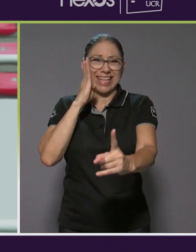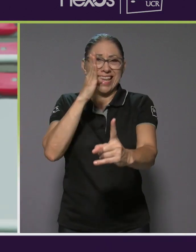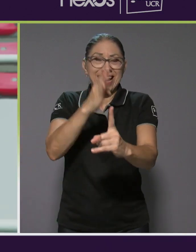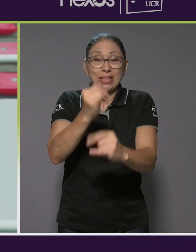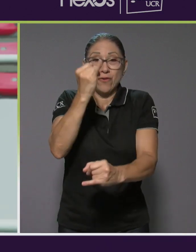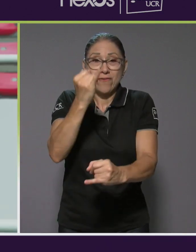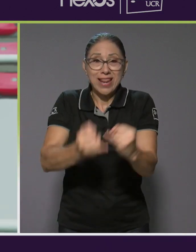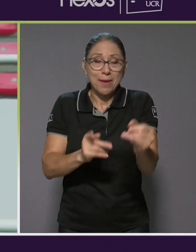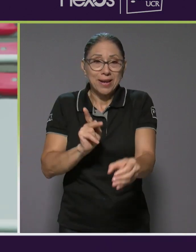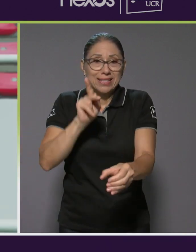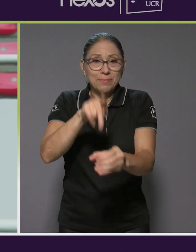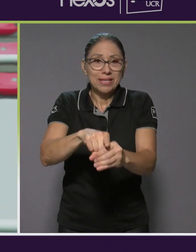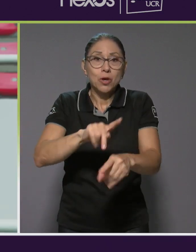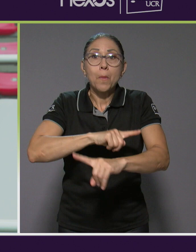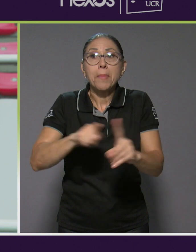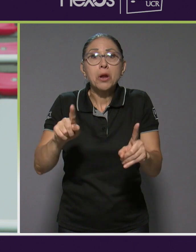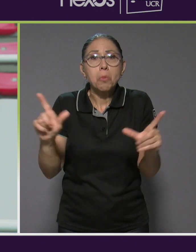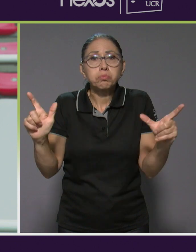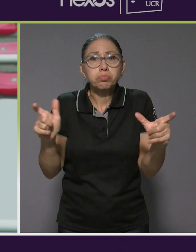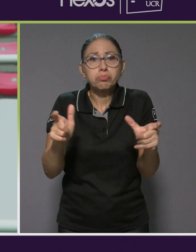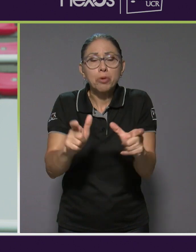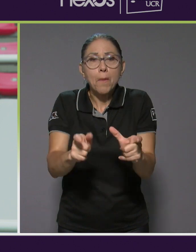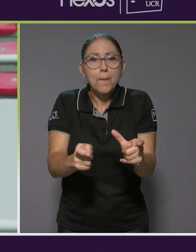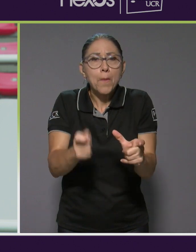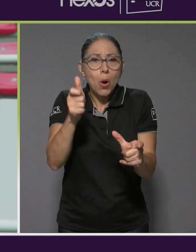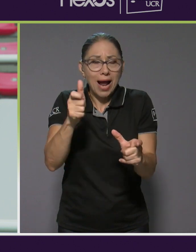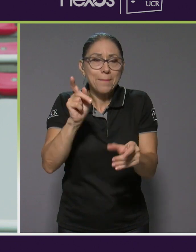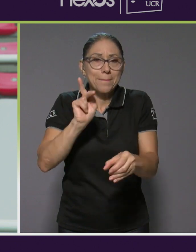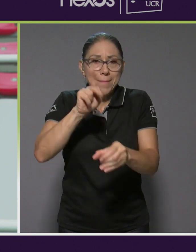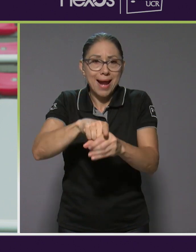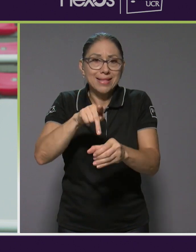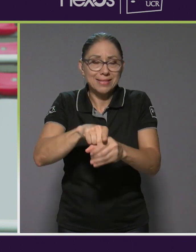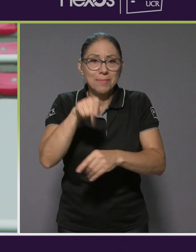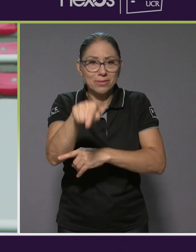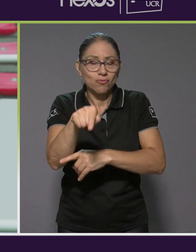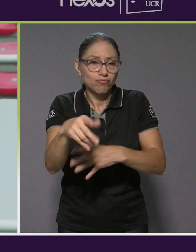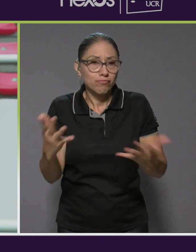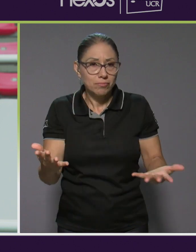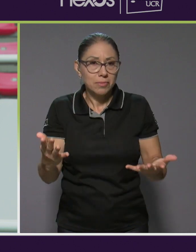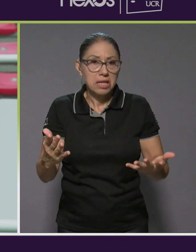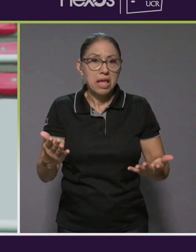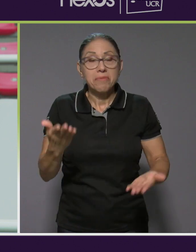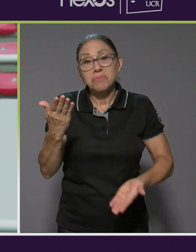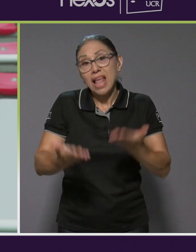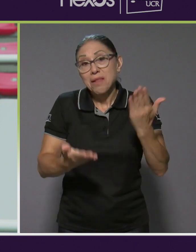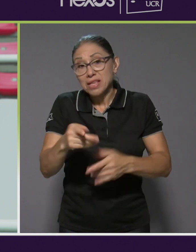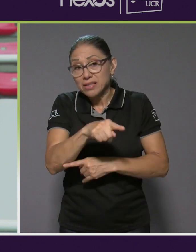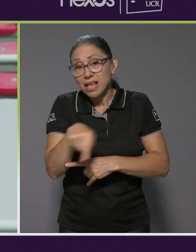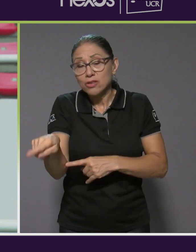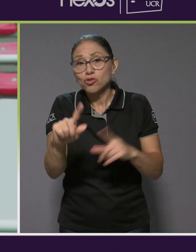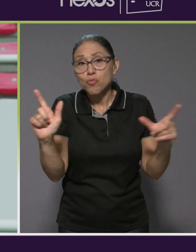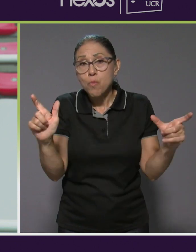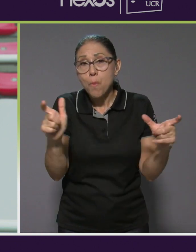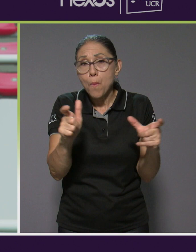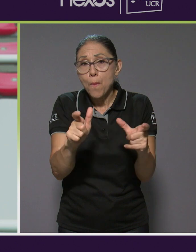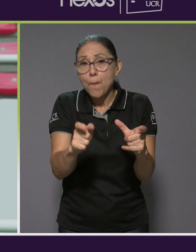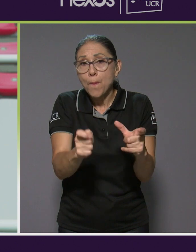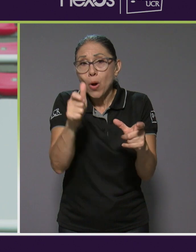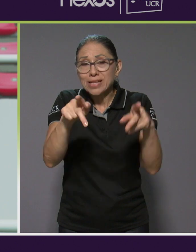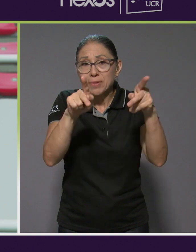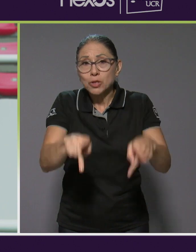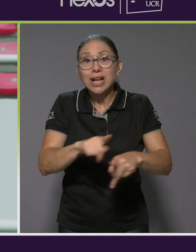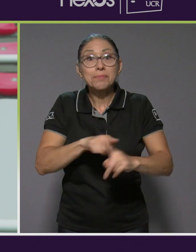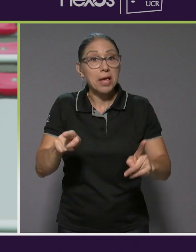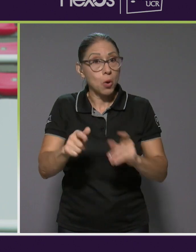participación en estas categorías. Pero puede ser que sea pocos, pero muy, muy, muy interesante la